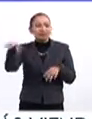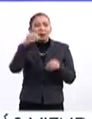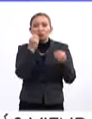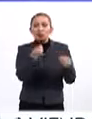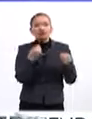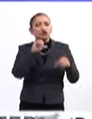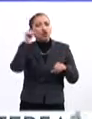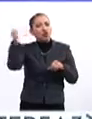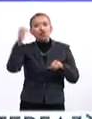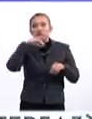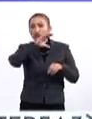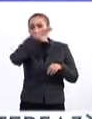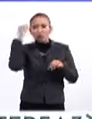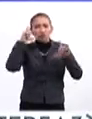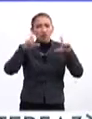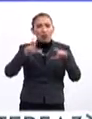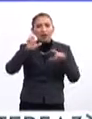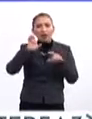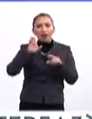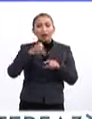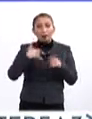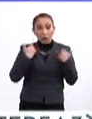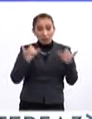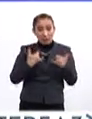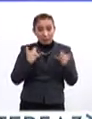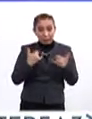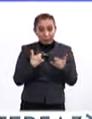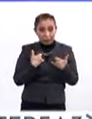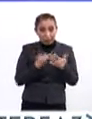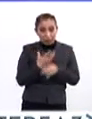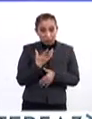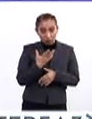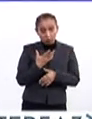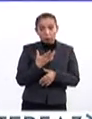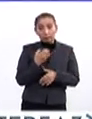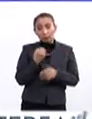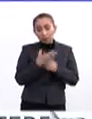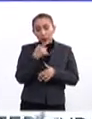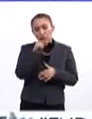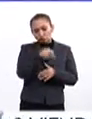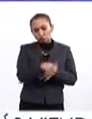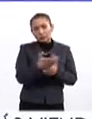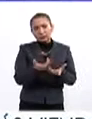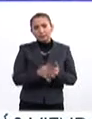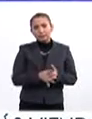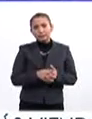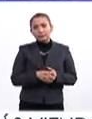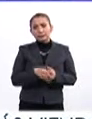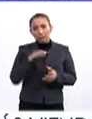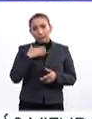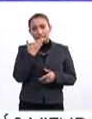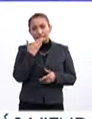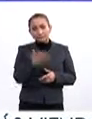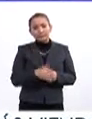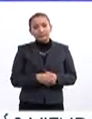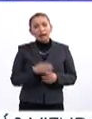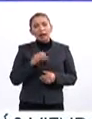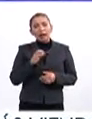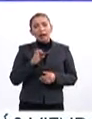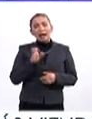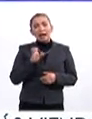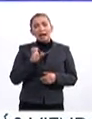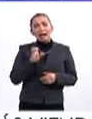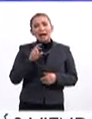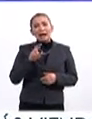pues muchísimos otros también fotógrafos, como Enrique Metiles. Y jóvenes, artistas nuevos. Artistas nuevos, Que también vamos a ver esa posibilidad, que bueno. Sí, sí, sí, Enrique